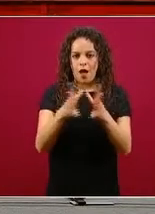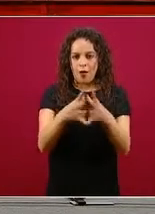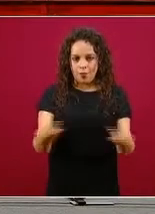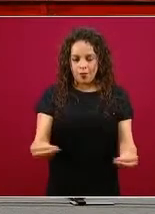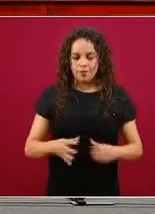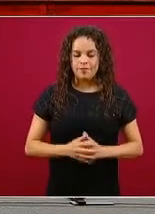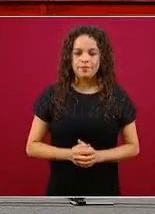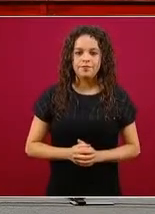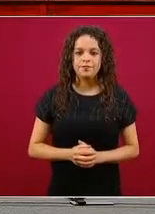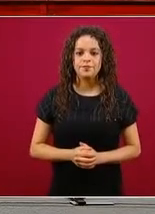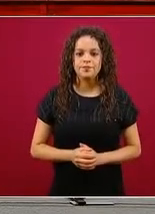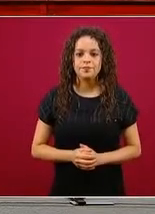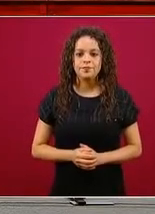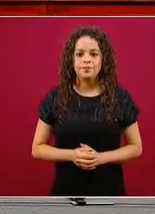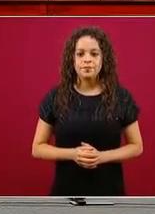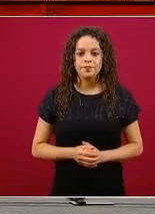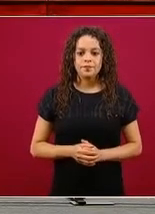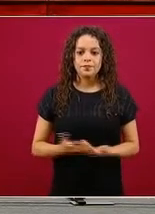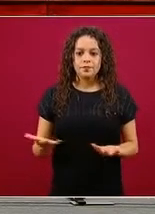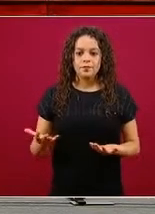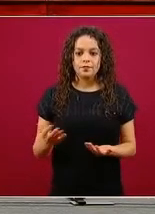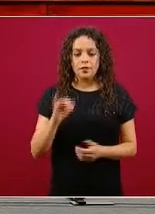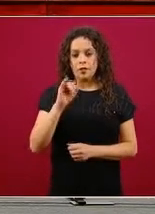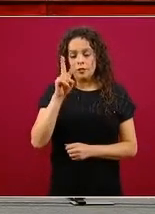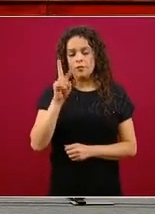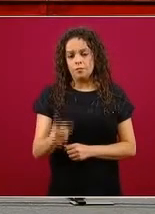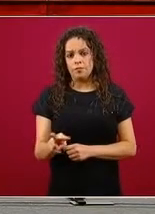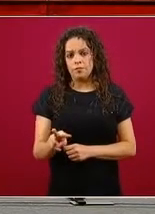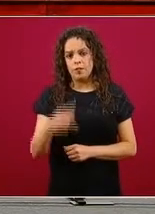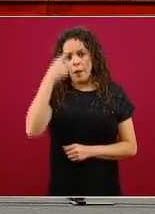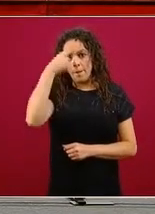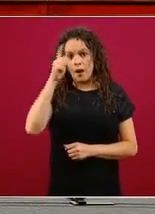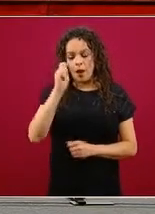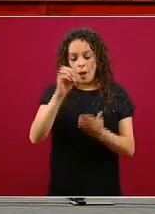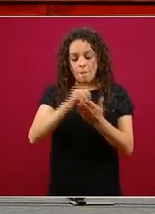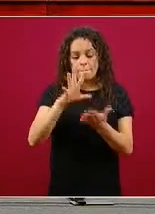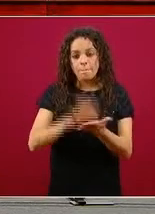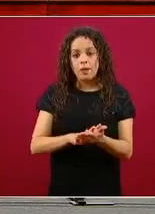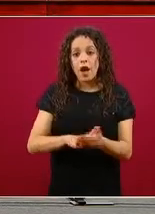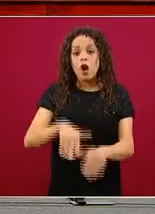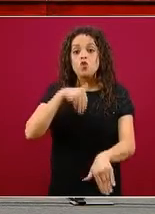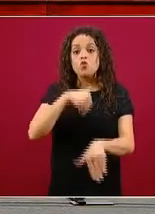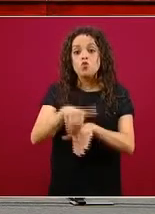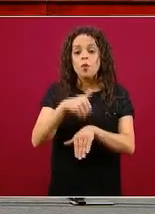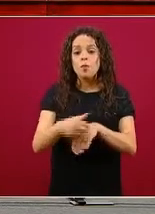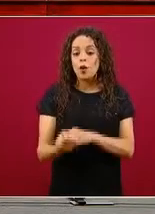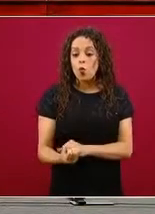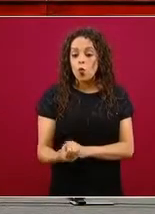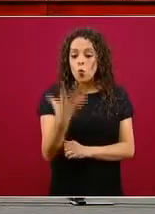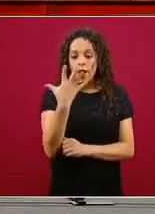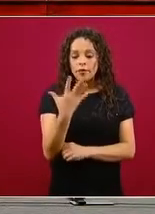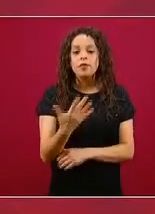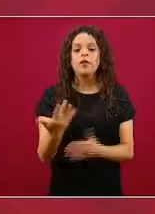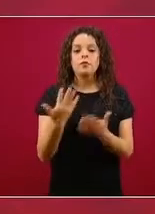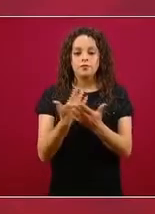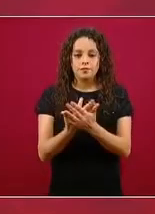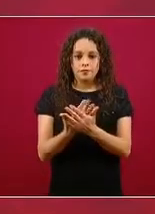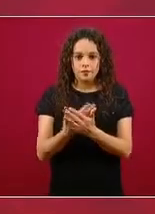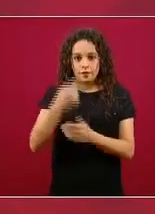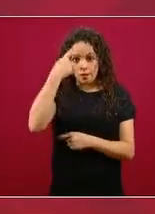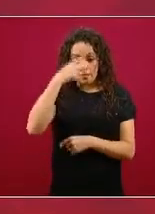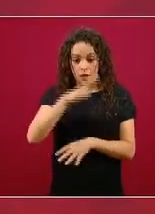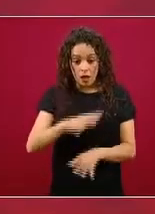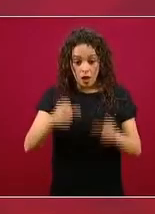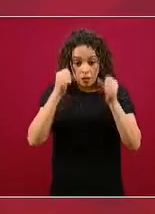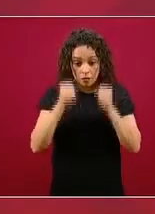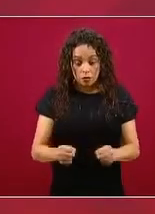digo, para presentar un número, estamos precisamente terminando de validar la formulación correspondiente, dado